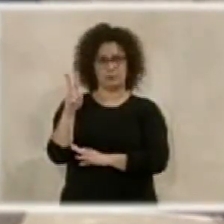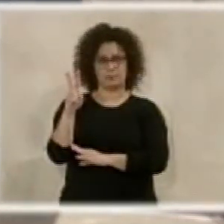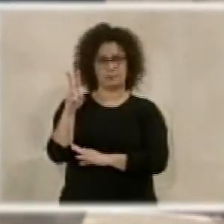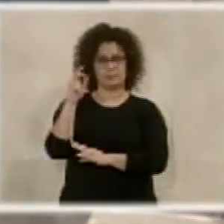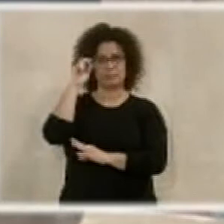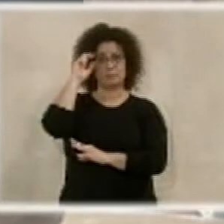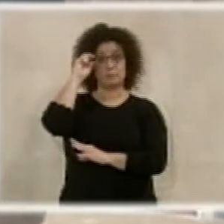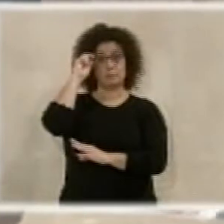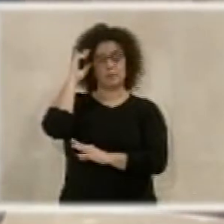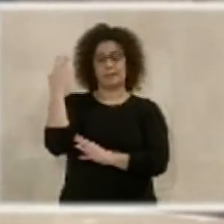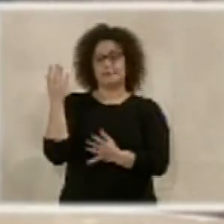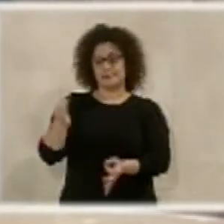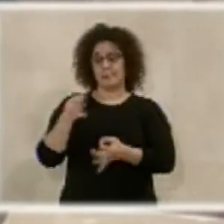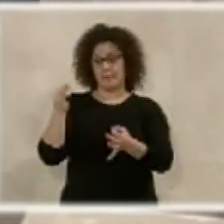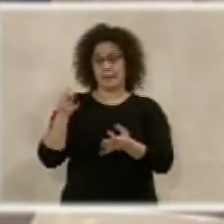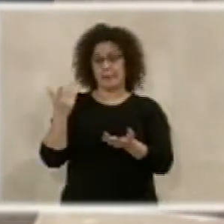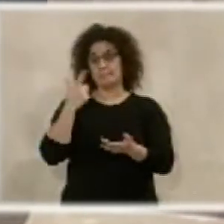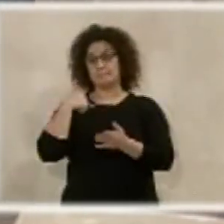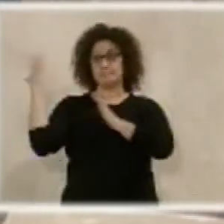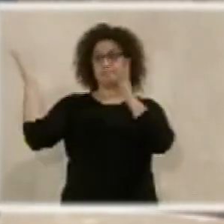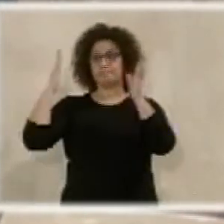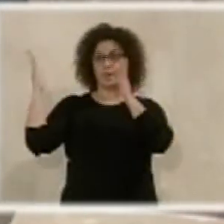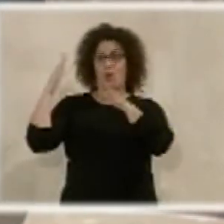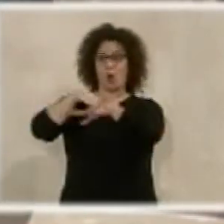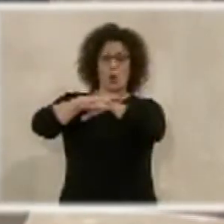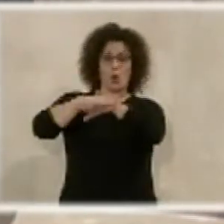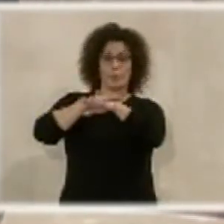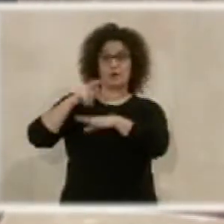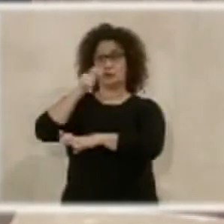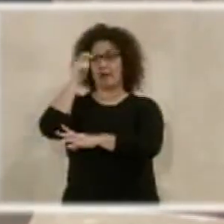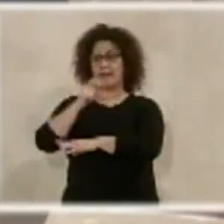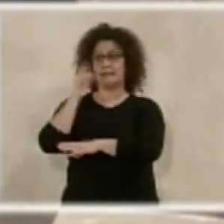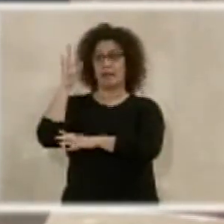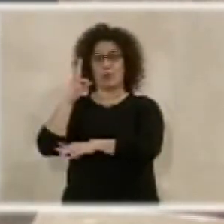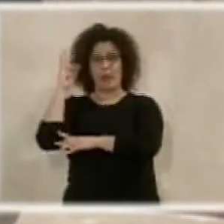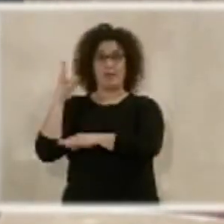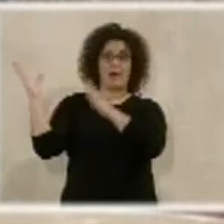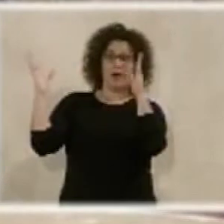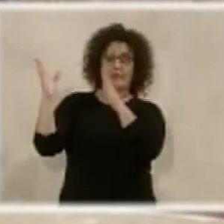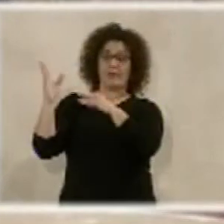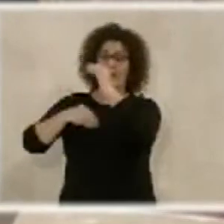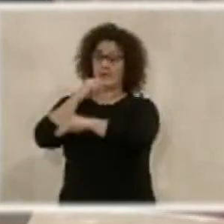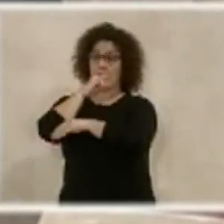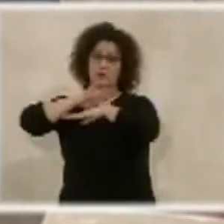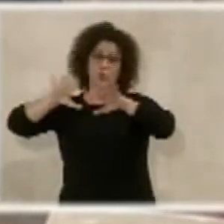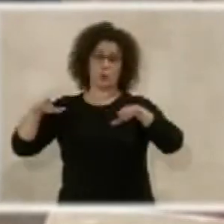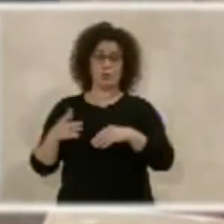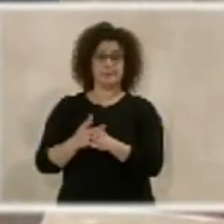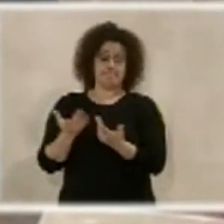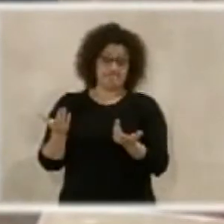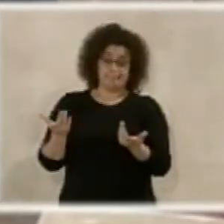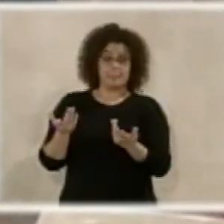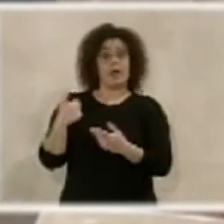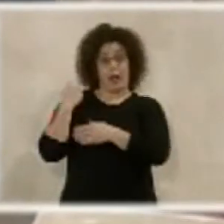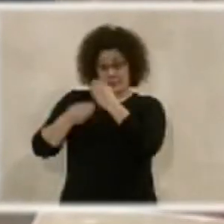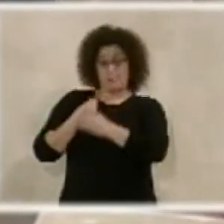Como siempre se nos achaca a aquel Gobierno socialista y de Izquierda Unida, como que fuimos muy malos por todo, pues también en lo